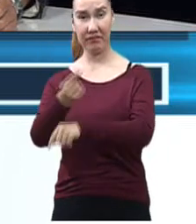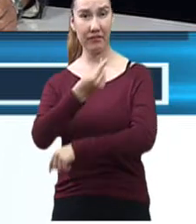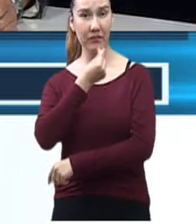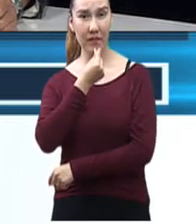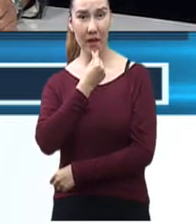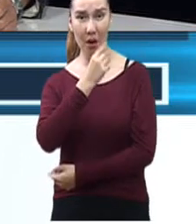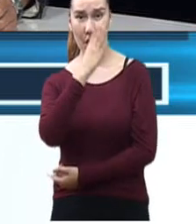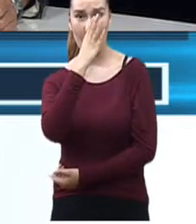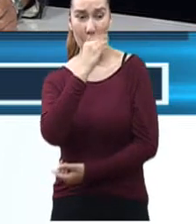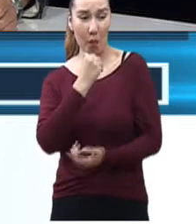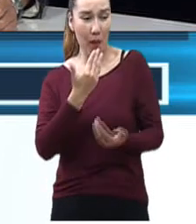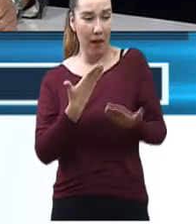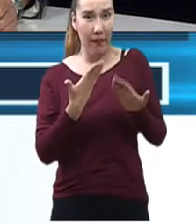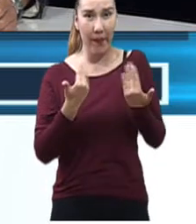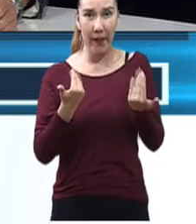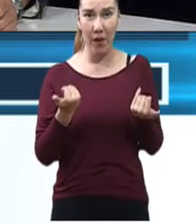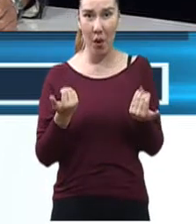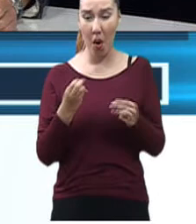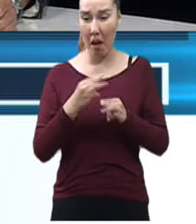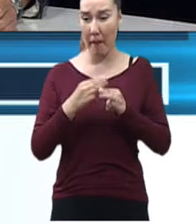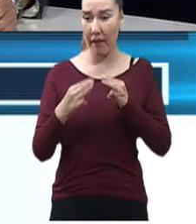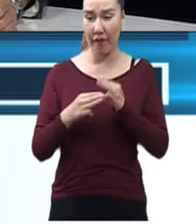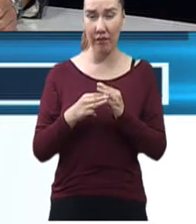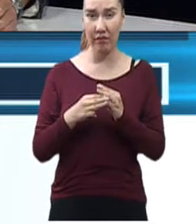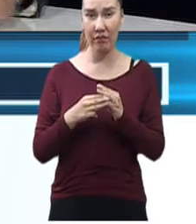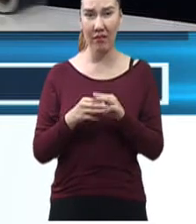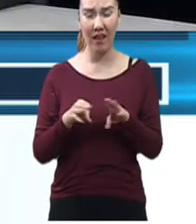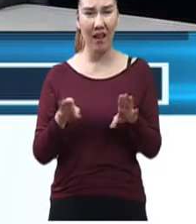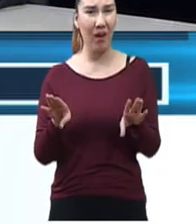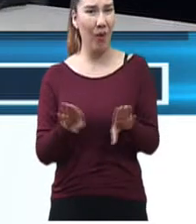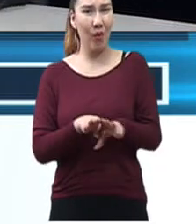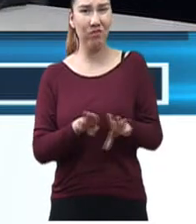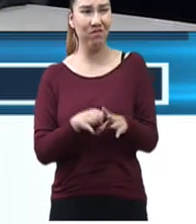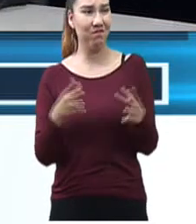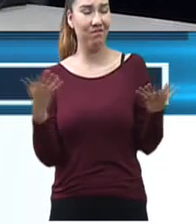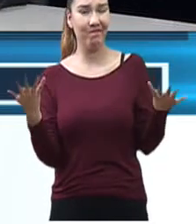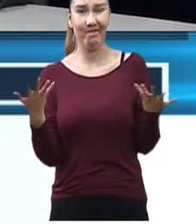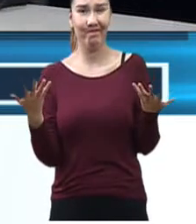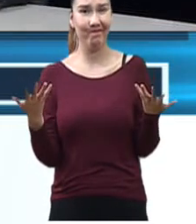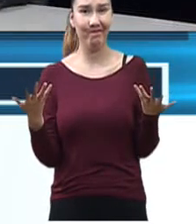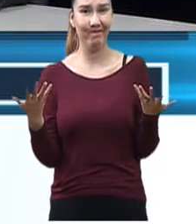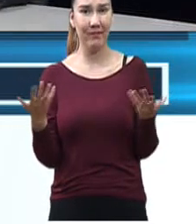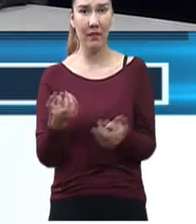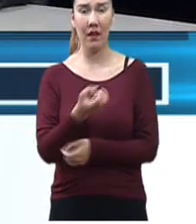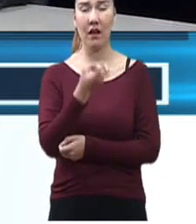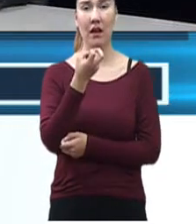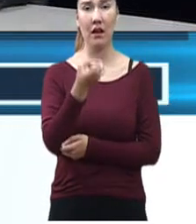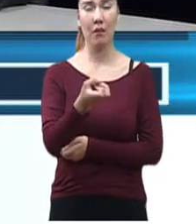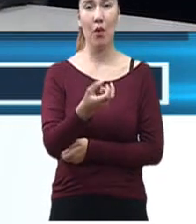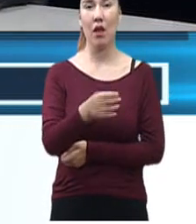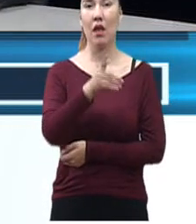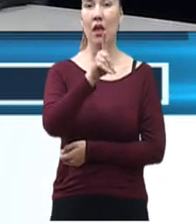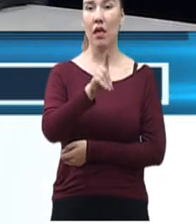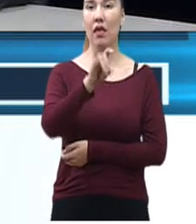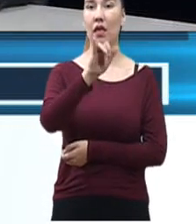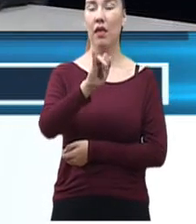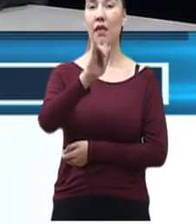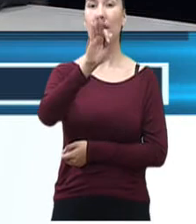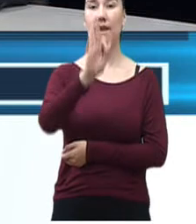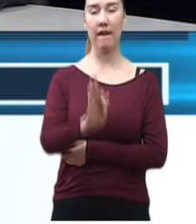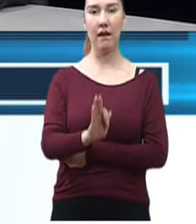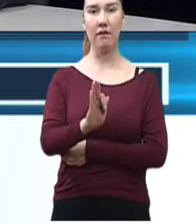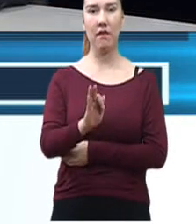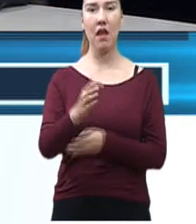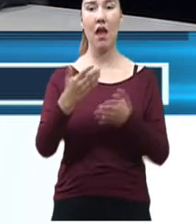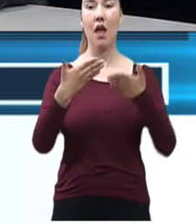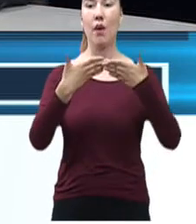herramientas, entonces, o sea, ¿qué hacen? ¿Sí? Es por eso que el municipal abre las puertas para que